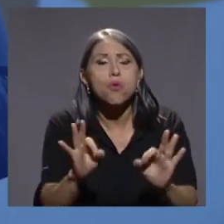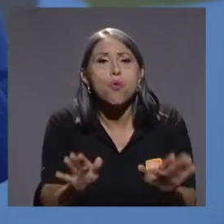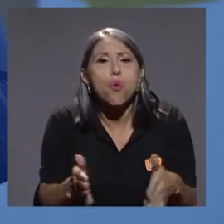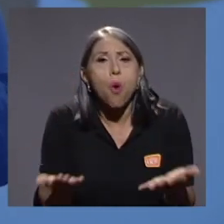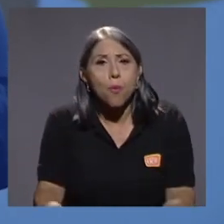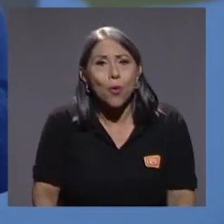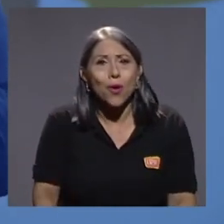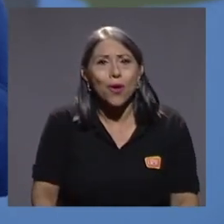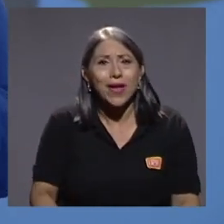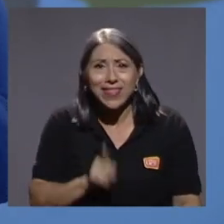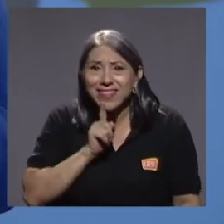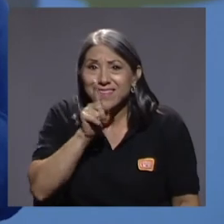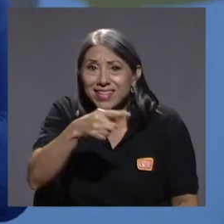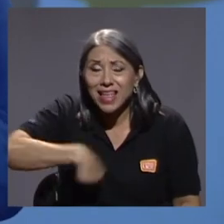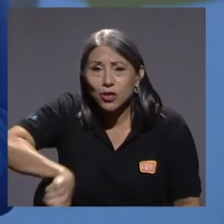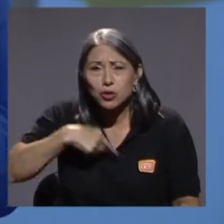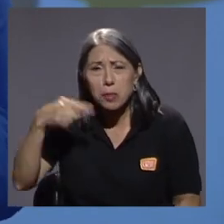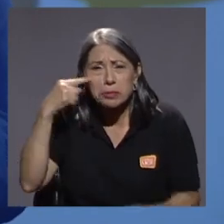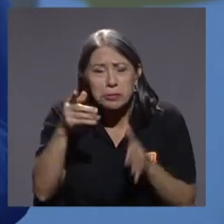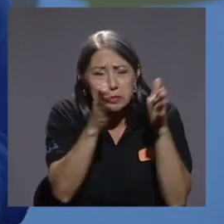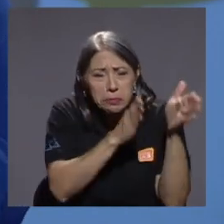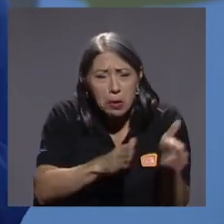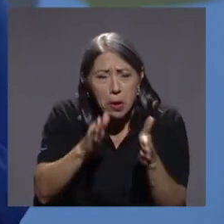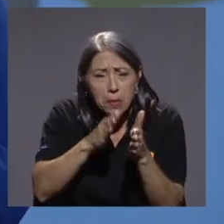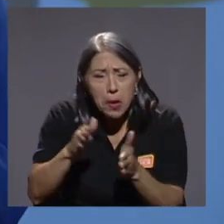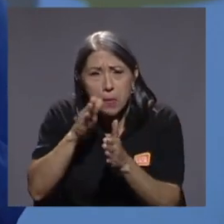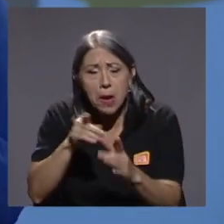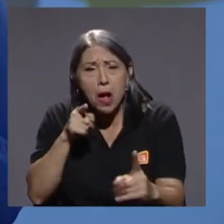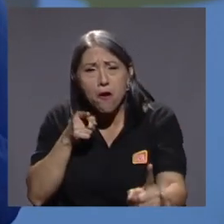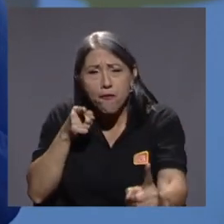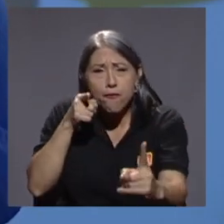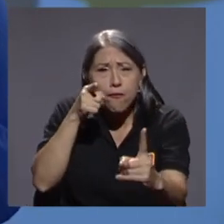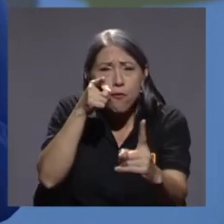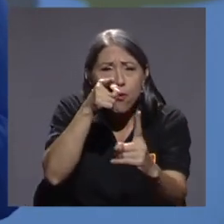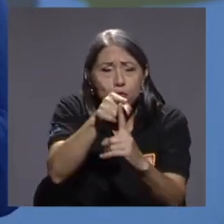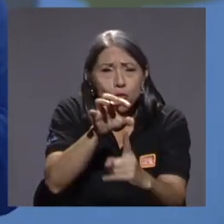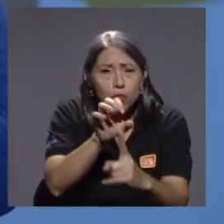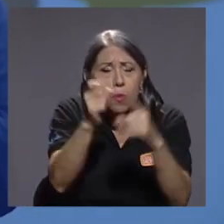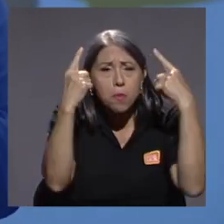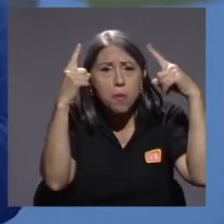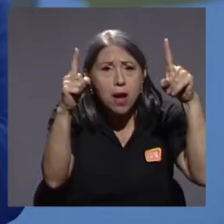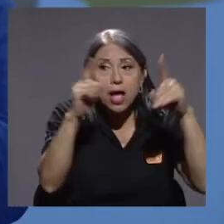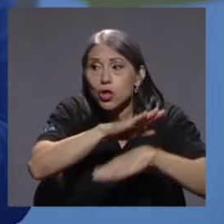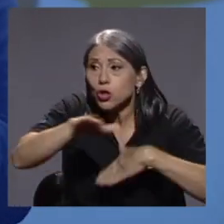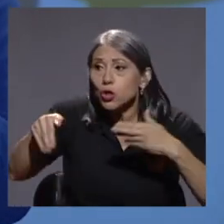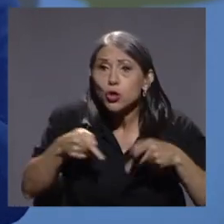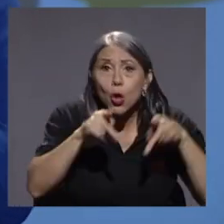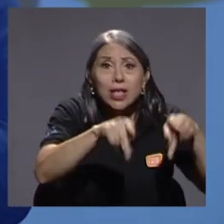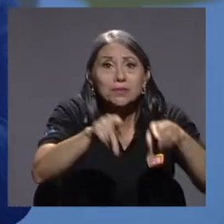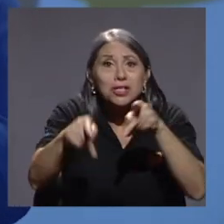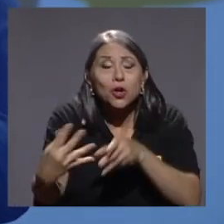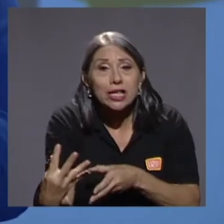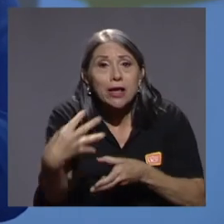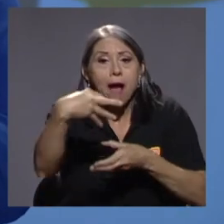hoja de ruta que contemple a toda la sociedad? Eso es lo que quisiéramos que